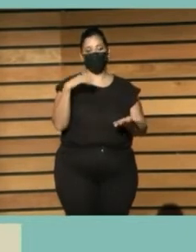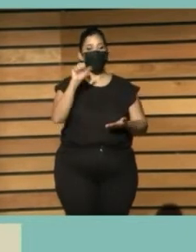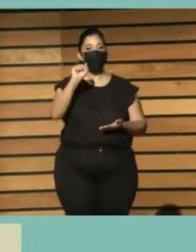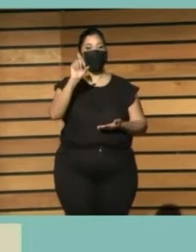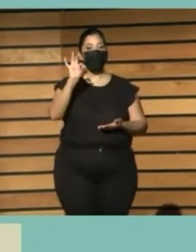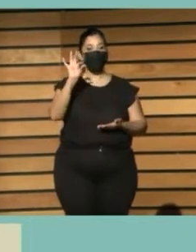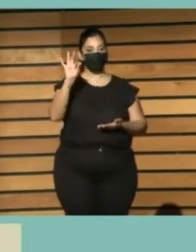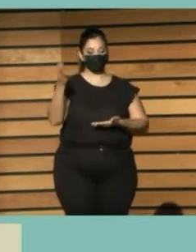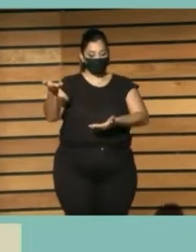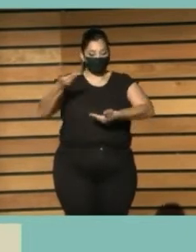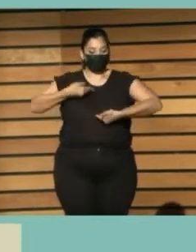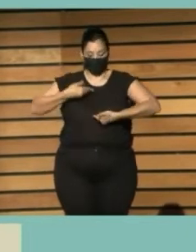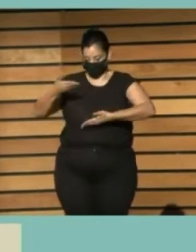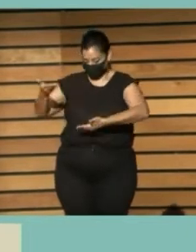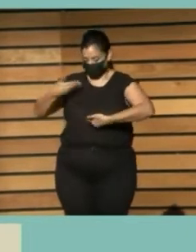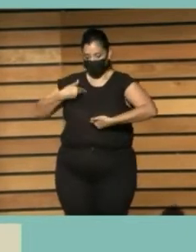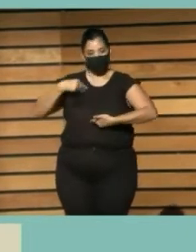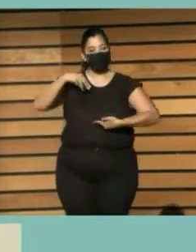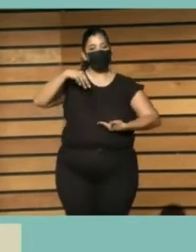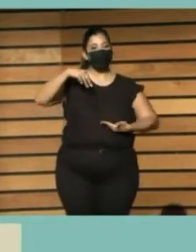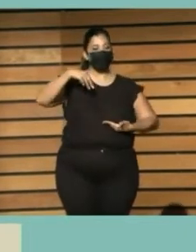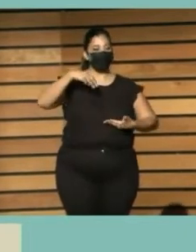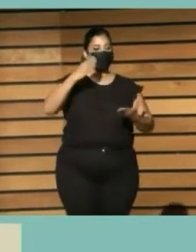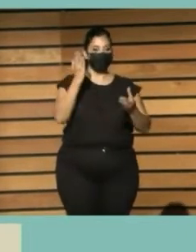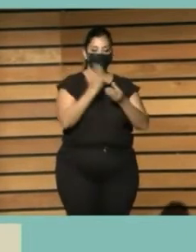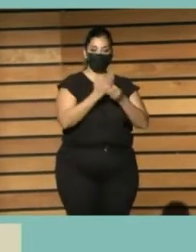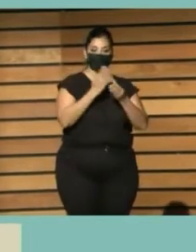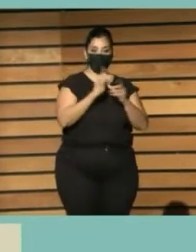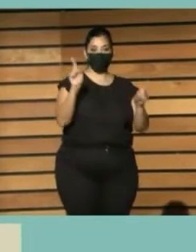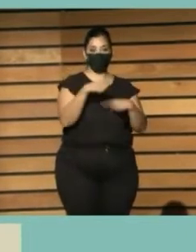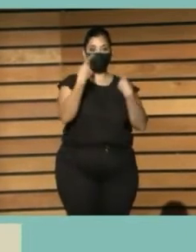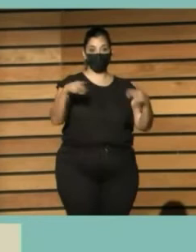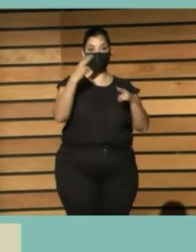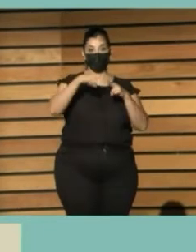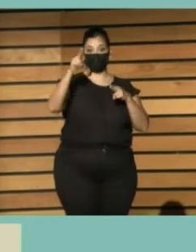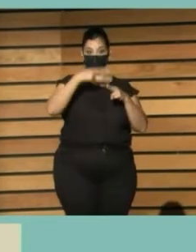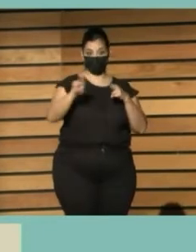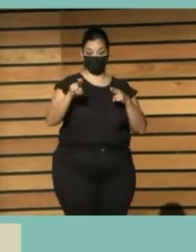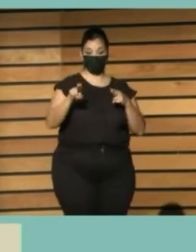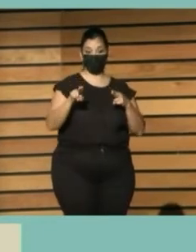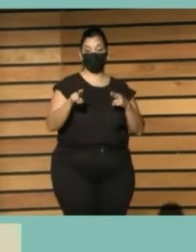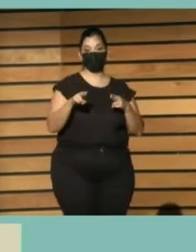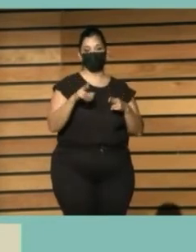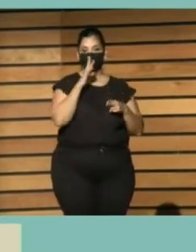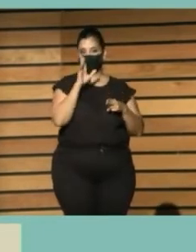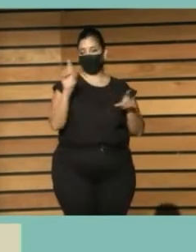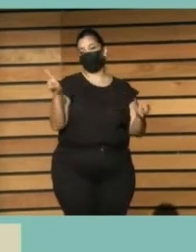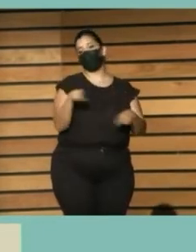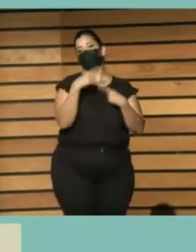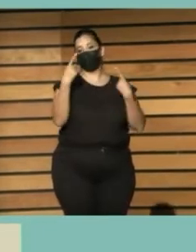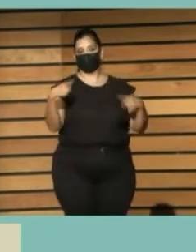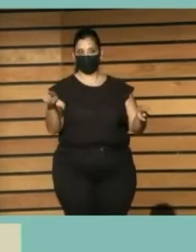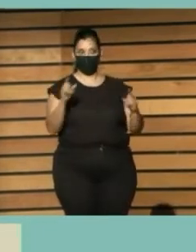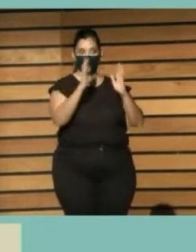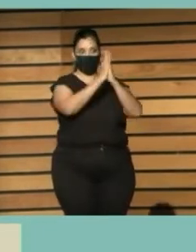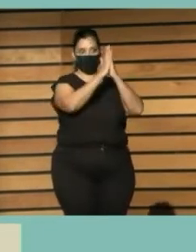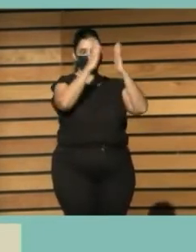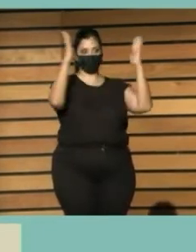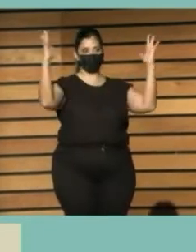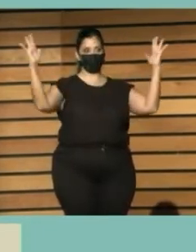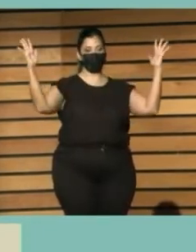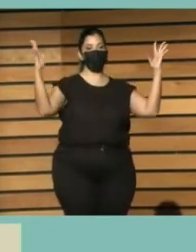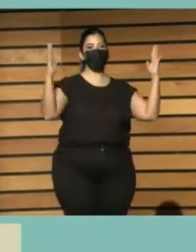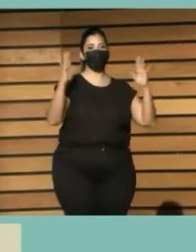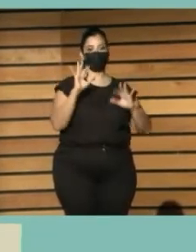hace poquito que es el manifiesto poético-político por aquello de que la poética de la biblioteca es su política